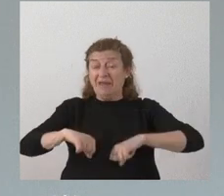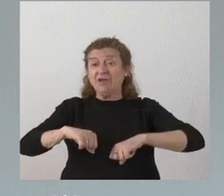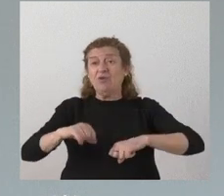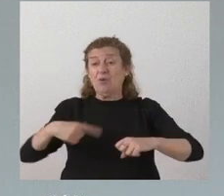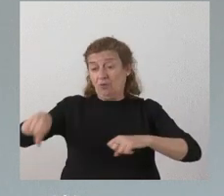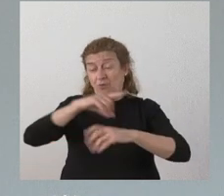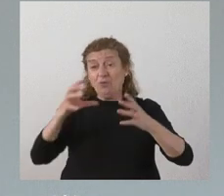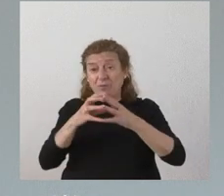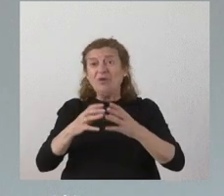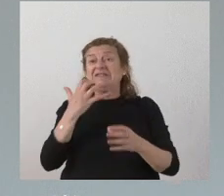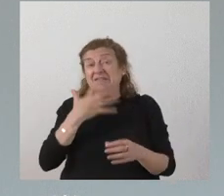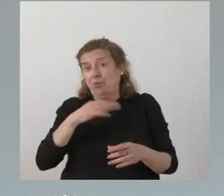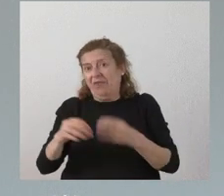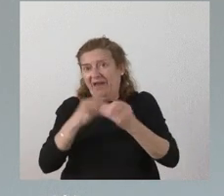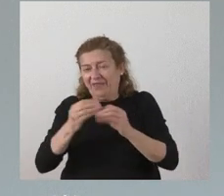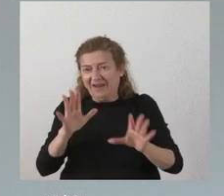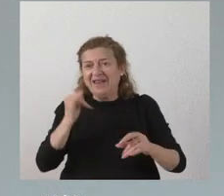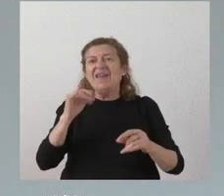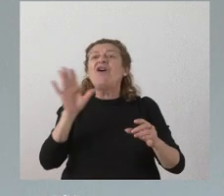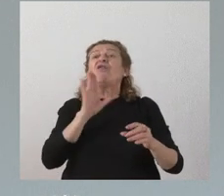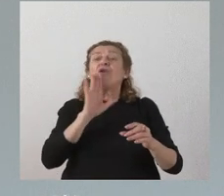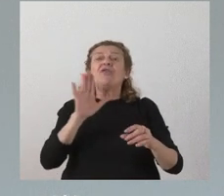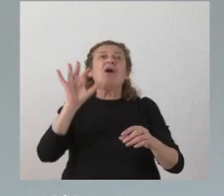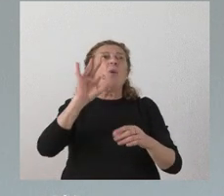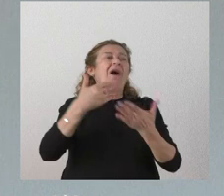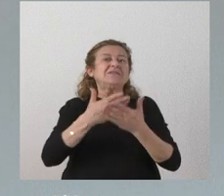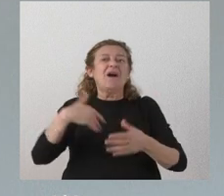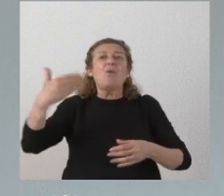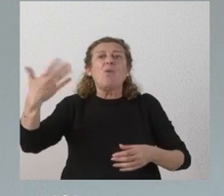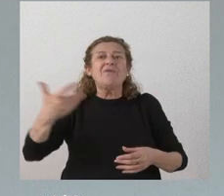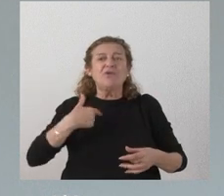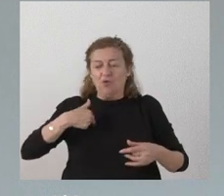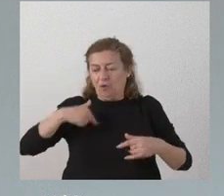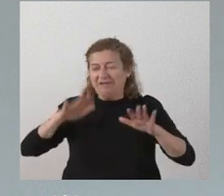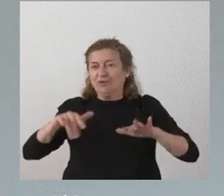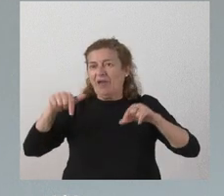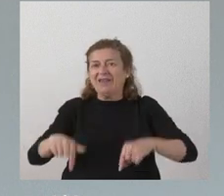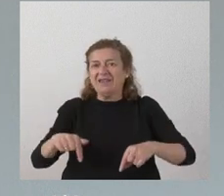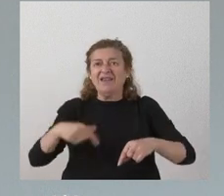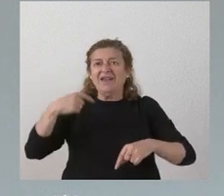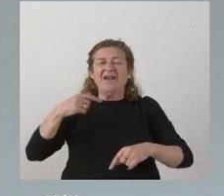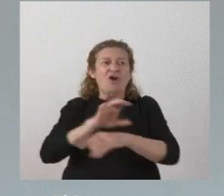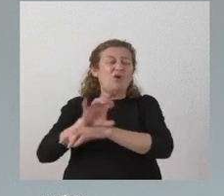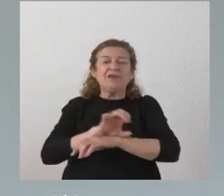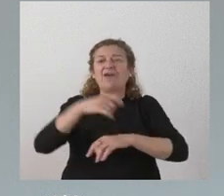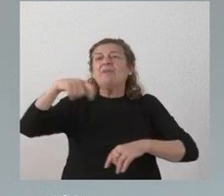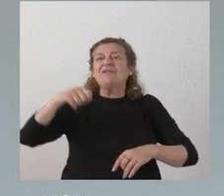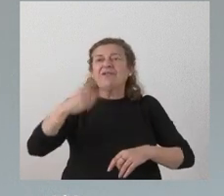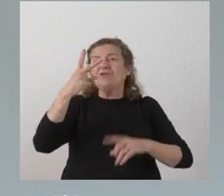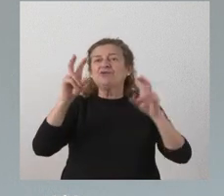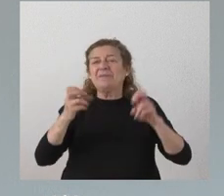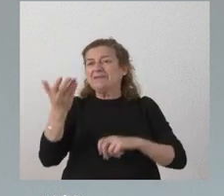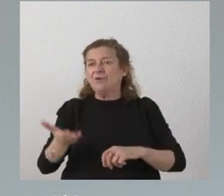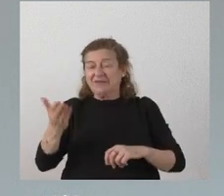efecto y en relación hasta dónde o cuándo estará este consejero de la presidencia dos cuestiones importantes